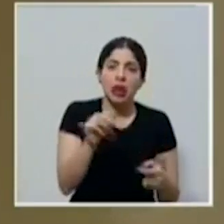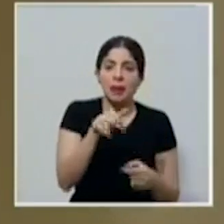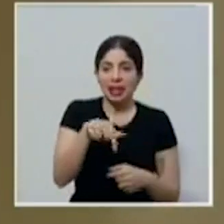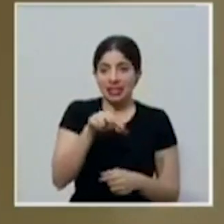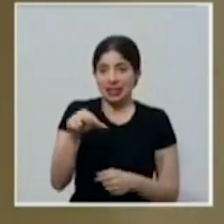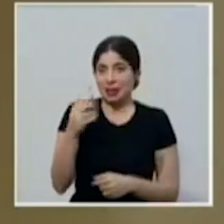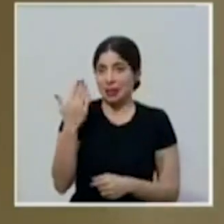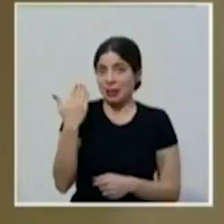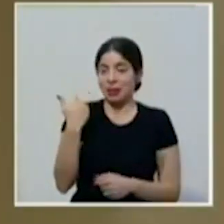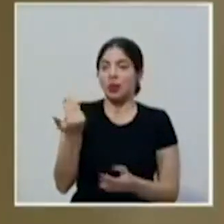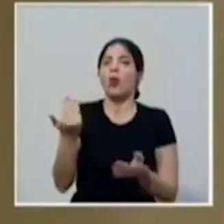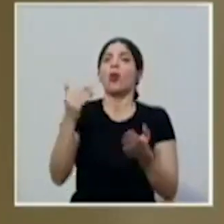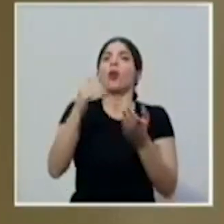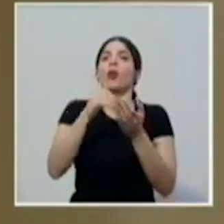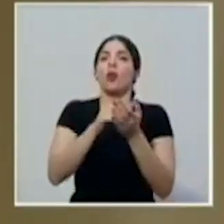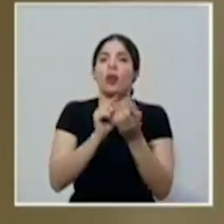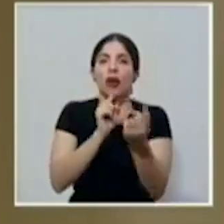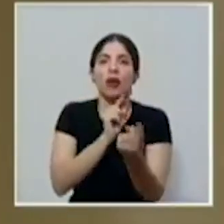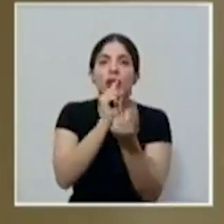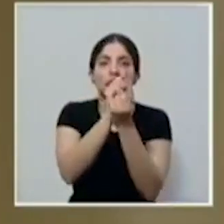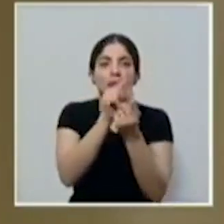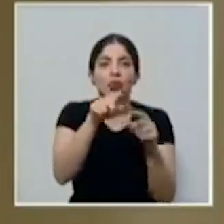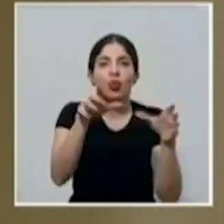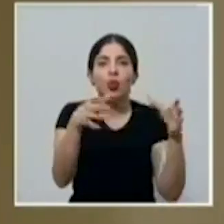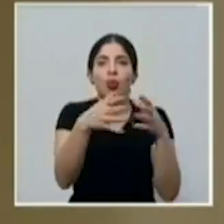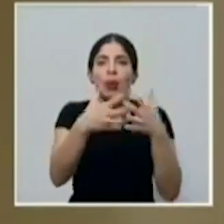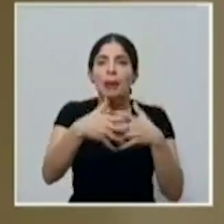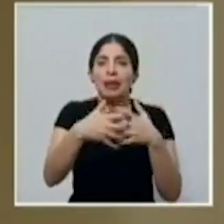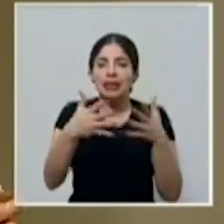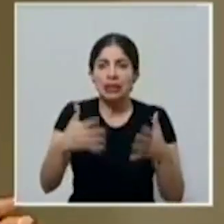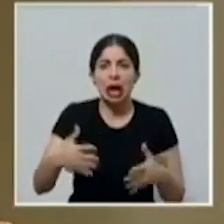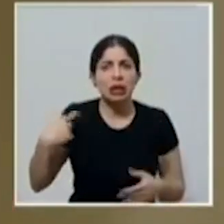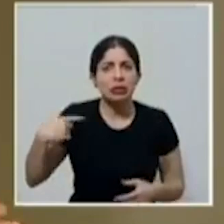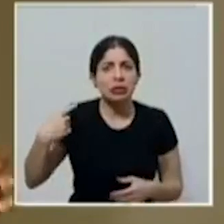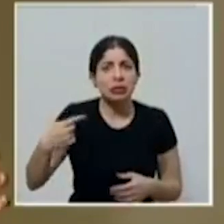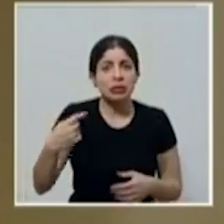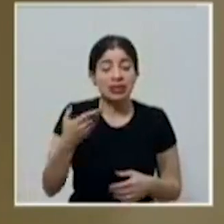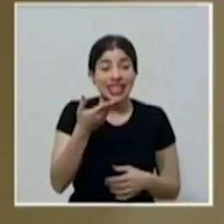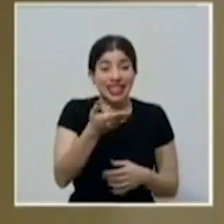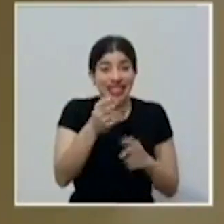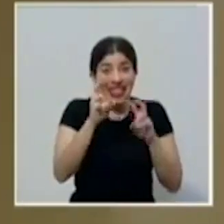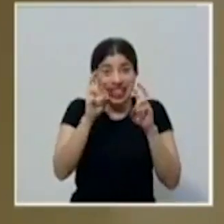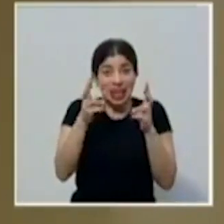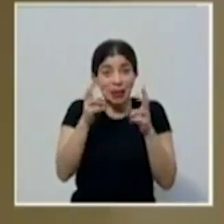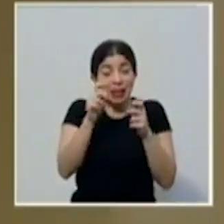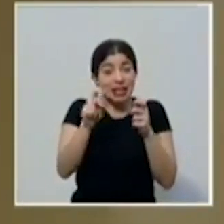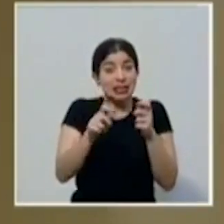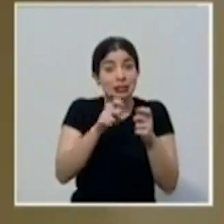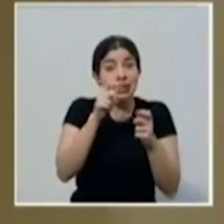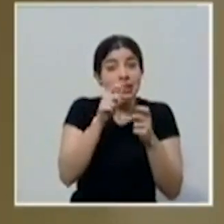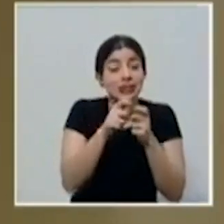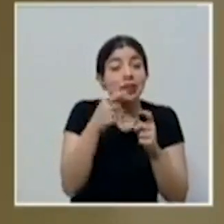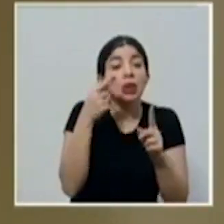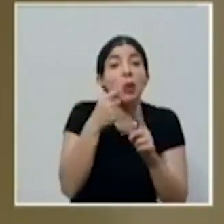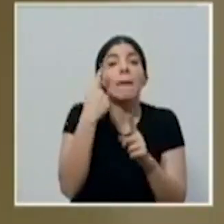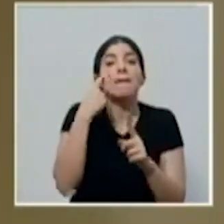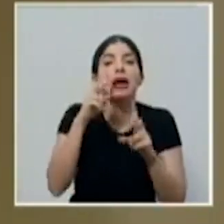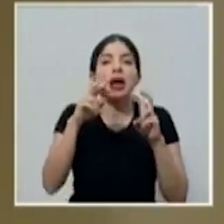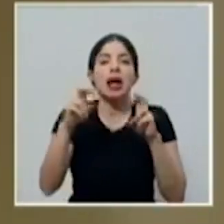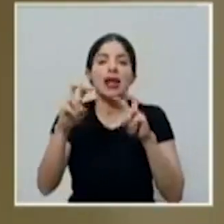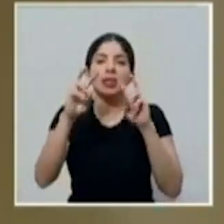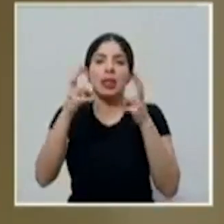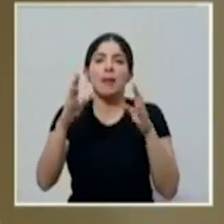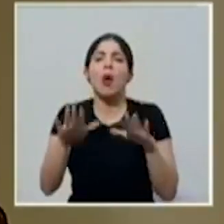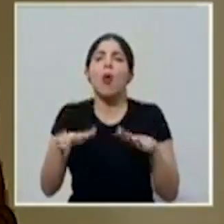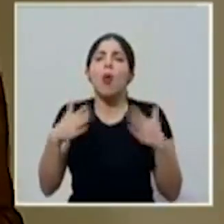semana pasada volvió a reunirse con sectores empresariales, en este caso específicamente para analizar el tema de la